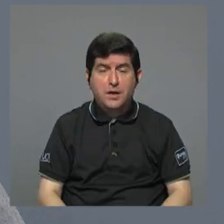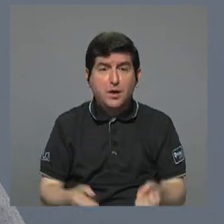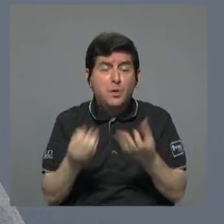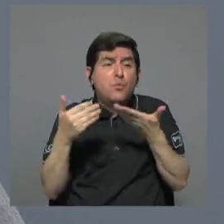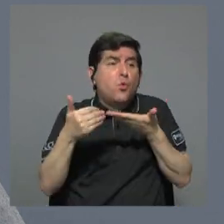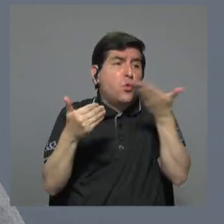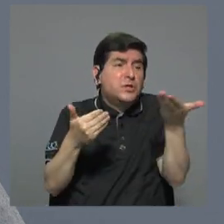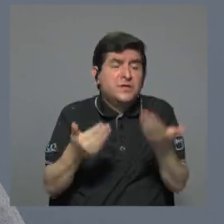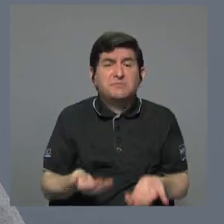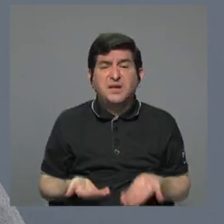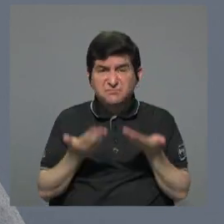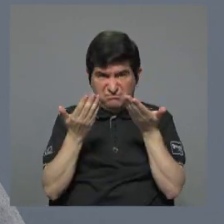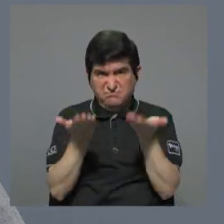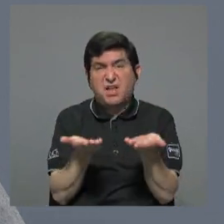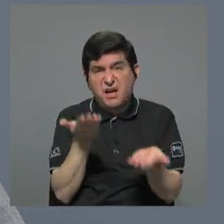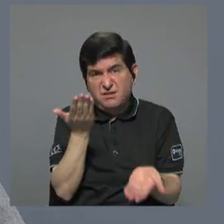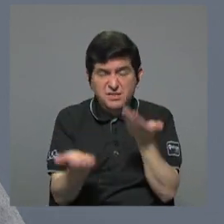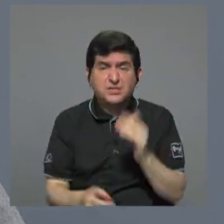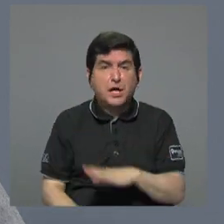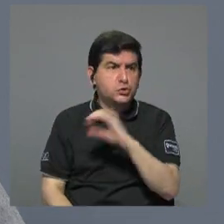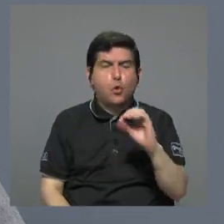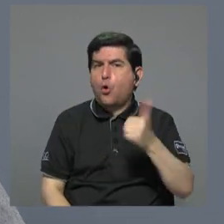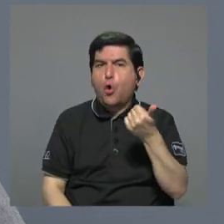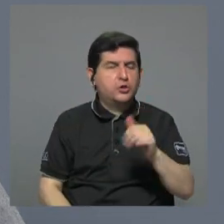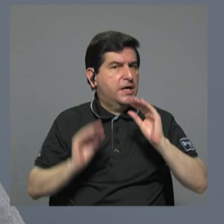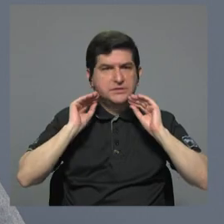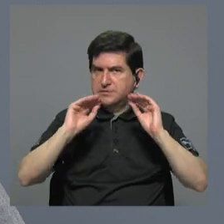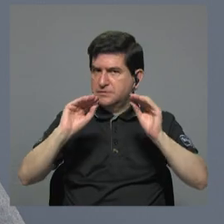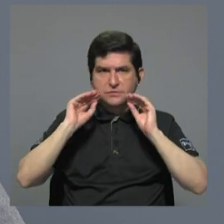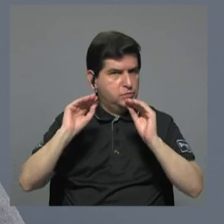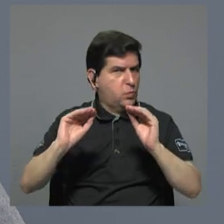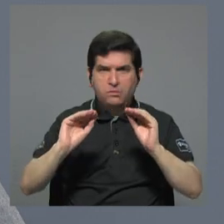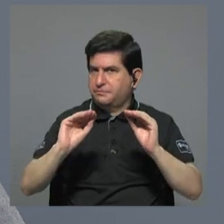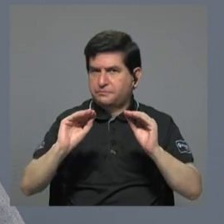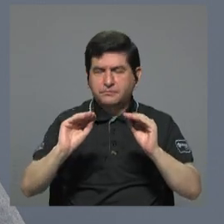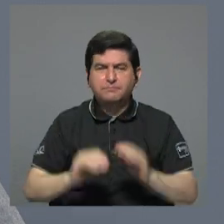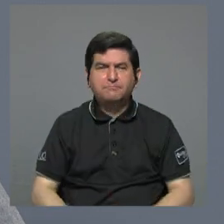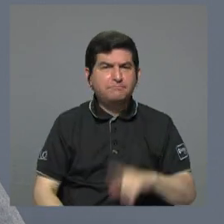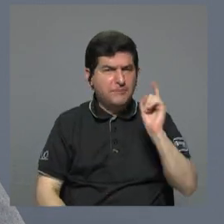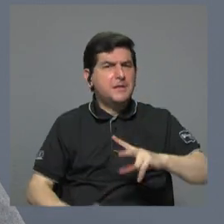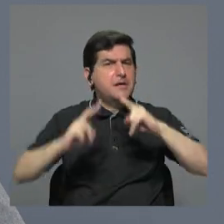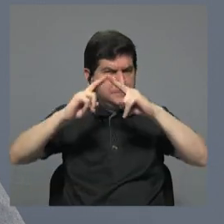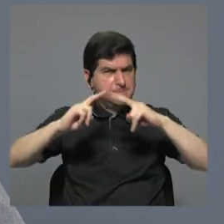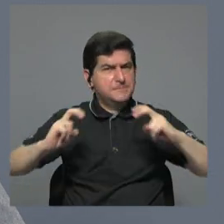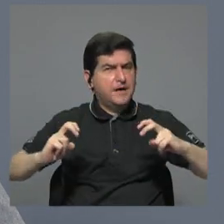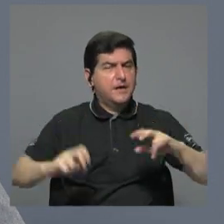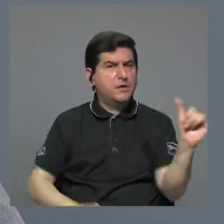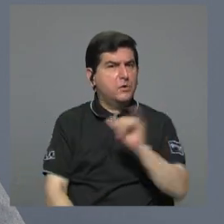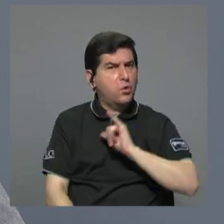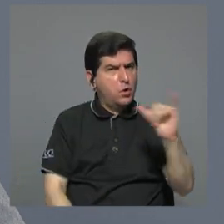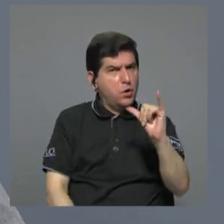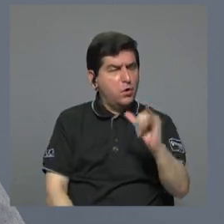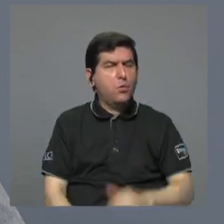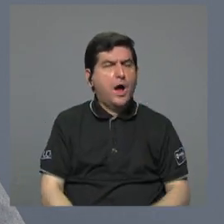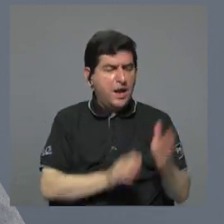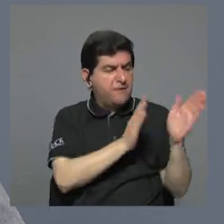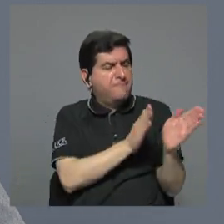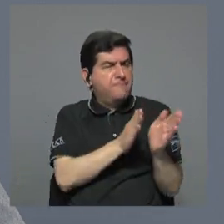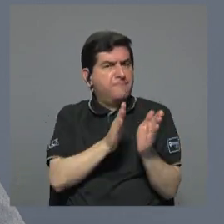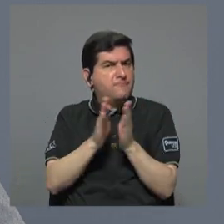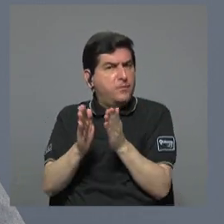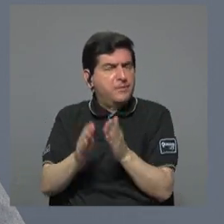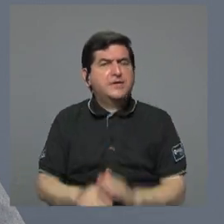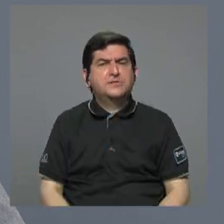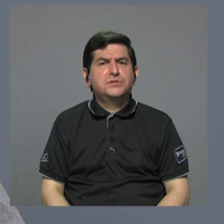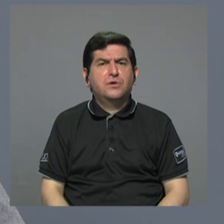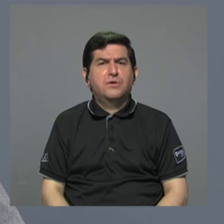cosas que se están dando y que se están dejando de dar, ¿verdad?, que hay que verlos. Y lo mismo es en la formación, en